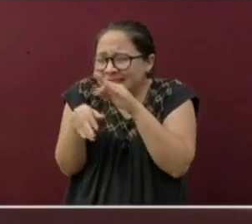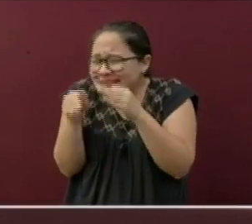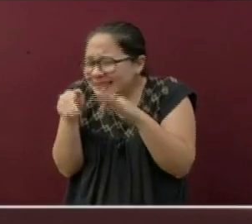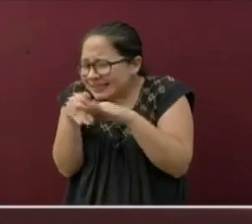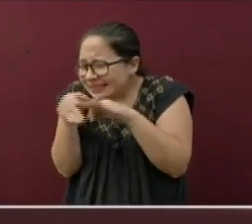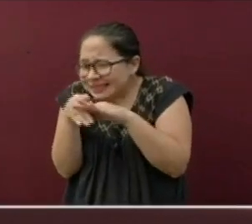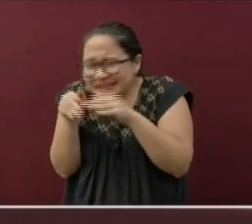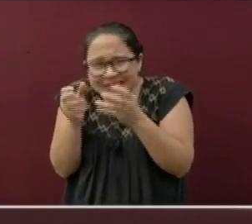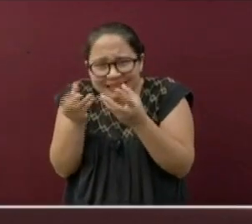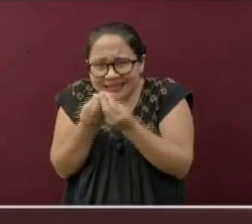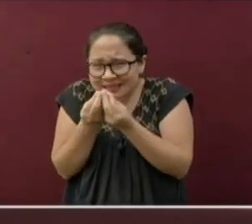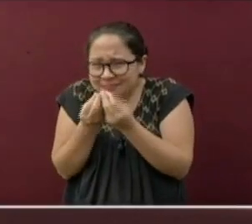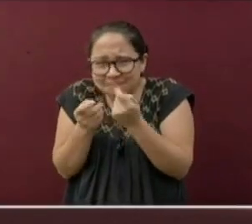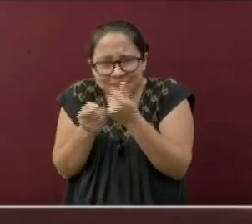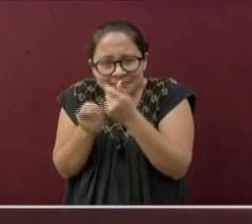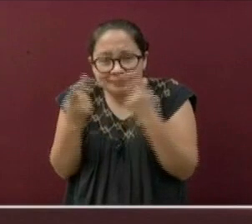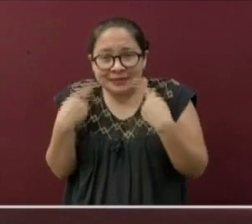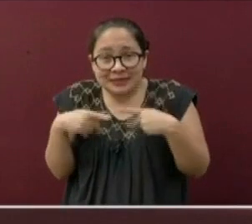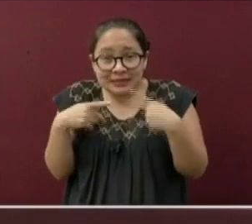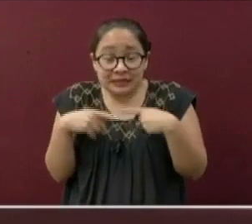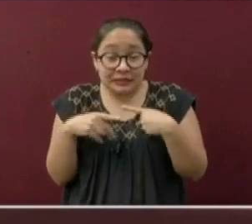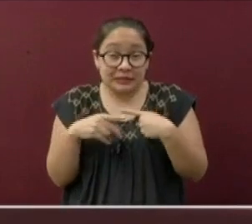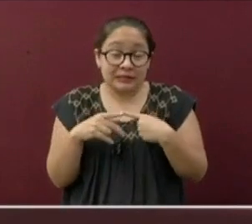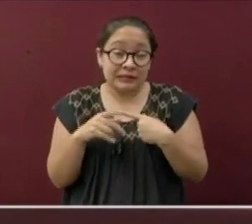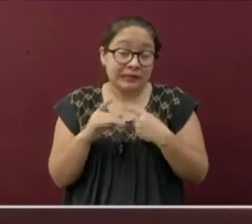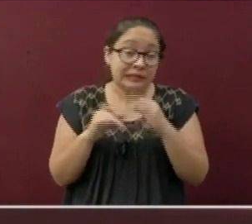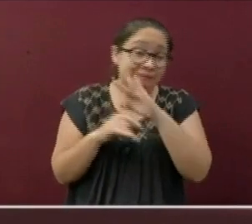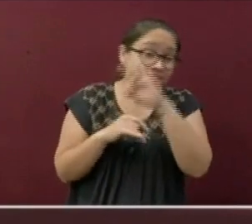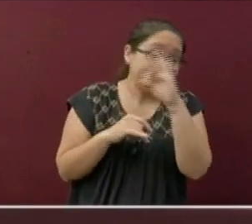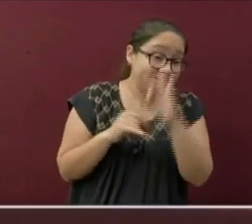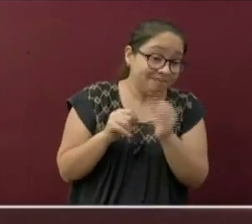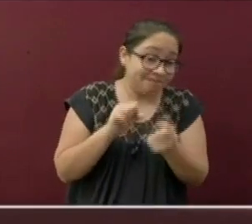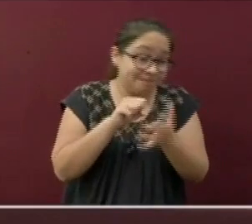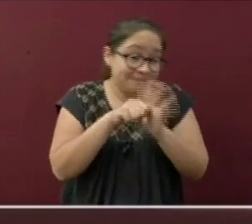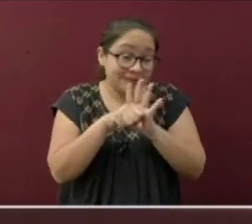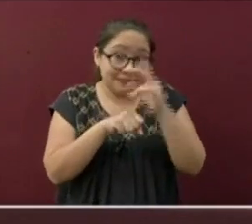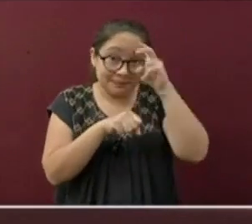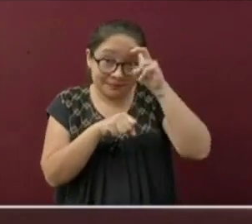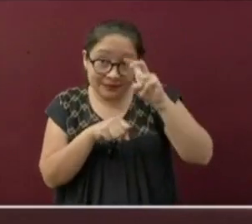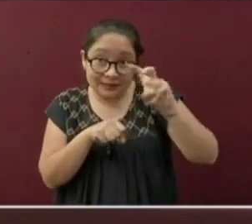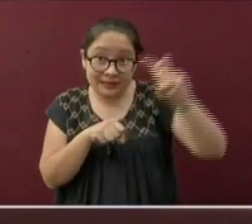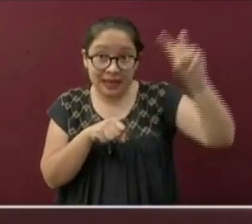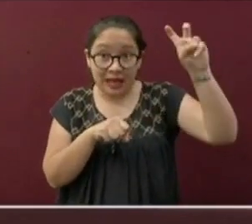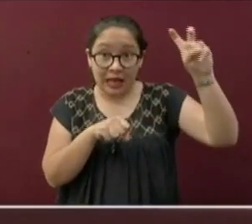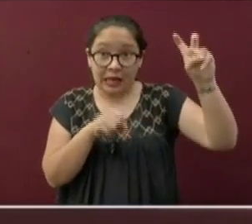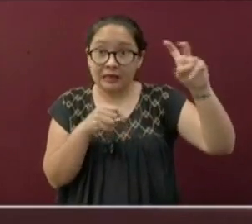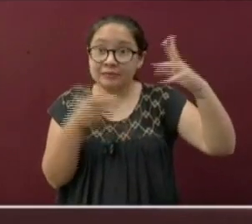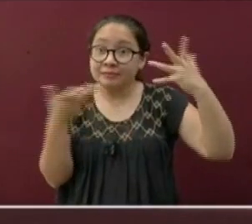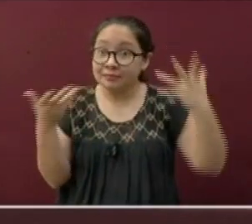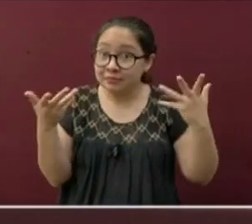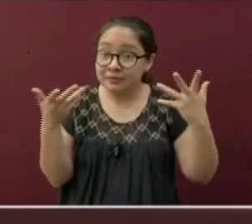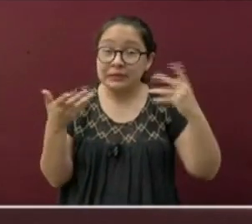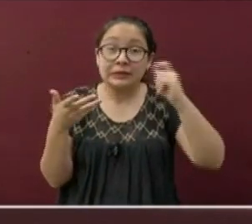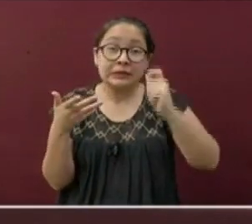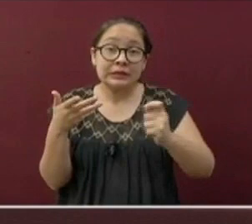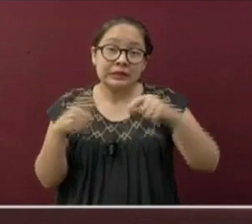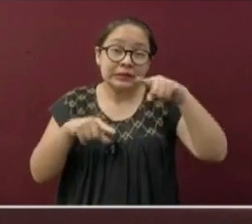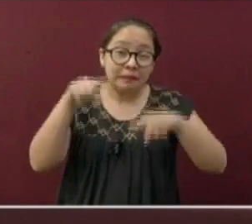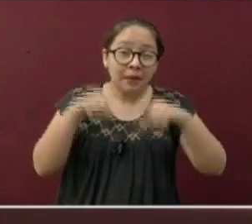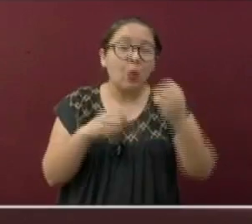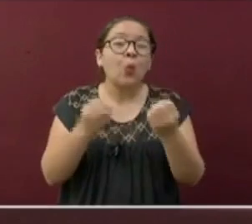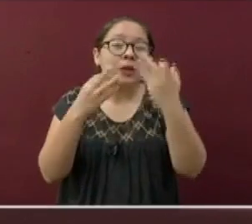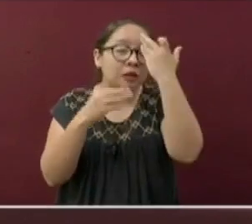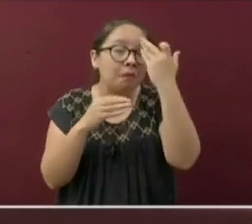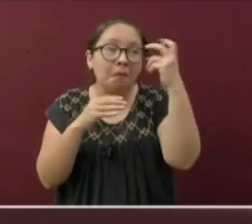probabilidades de infectarse por COVID-19 cuando viaja no solo dependen de la duración del viaje